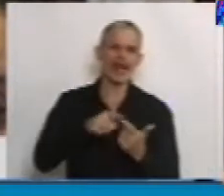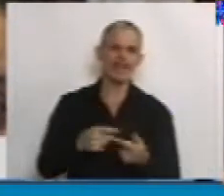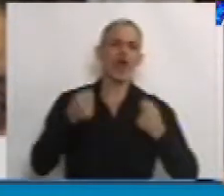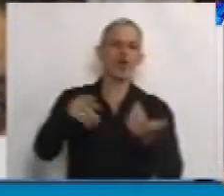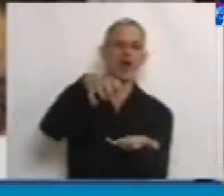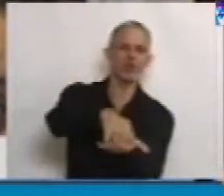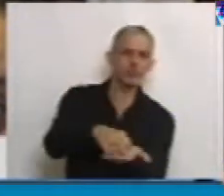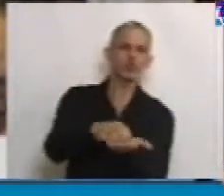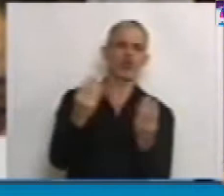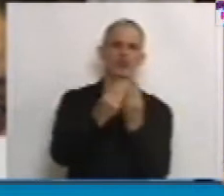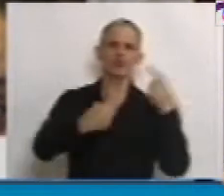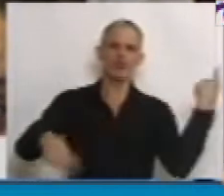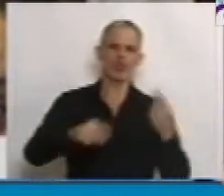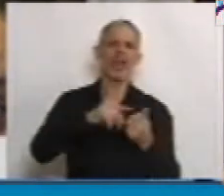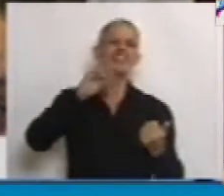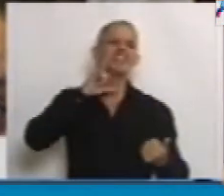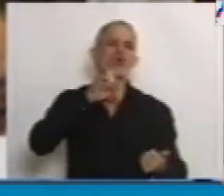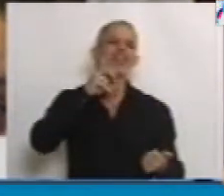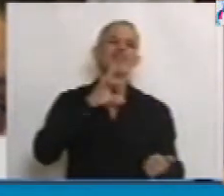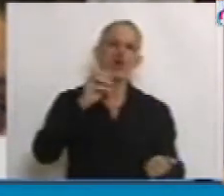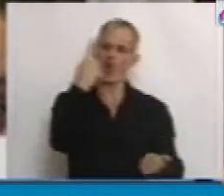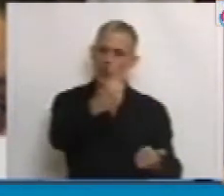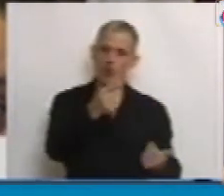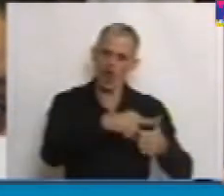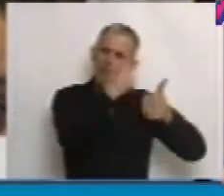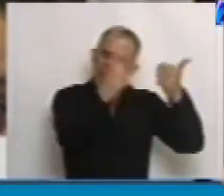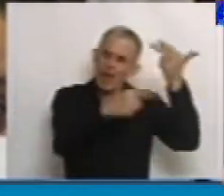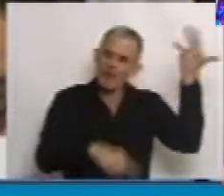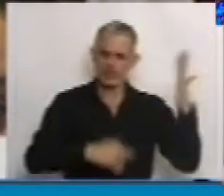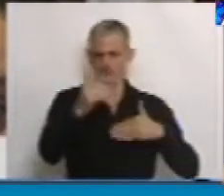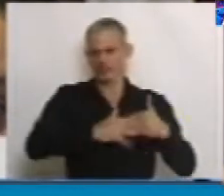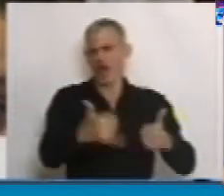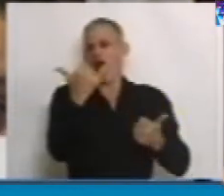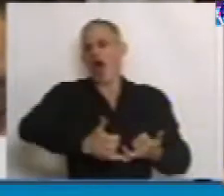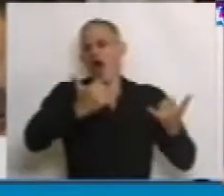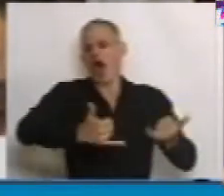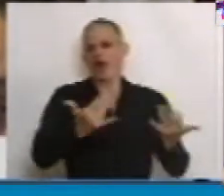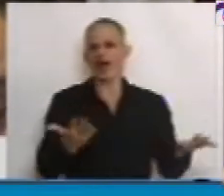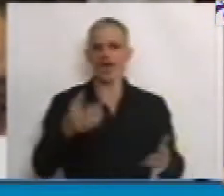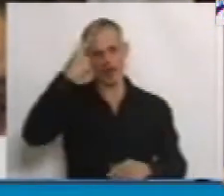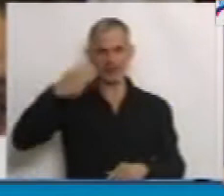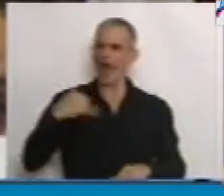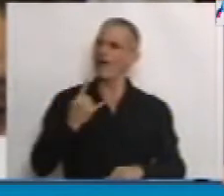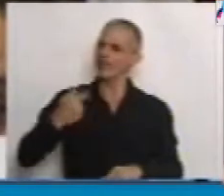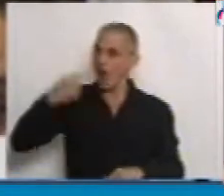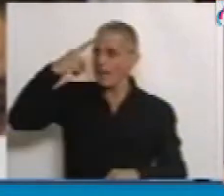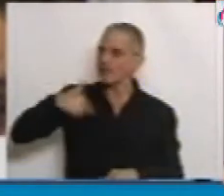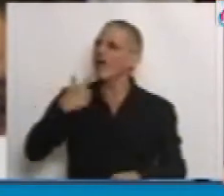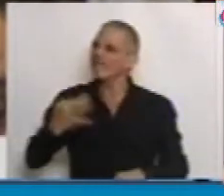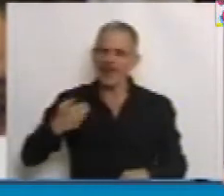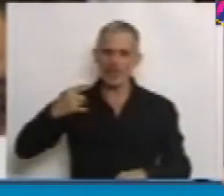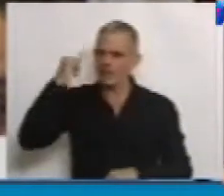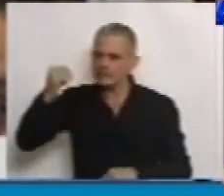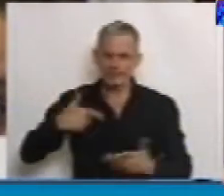aprovechamiento multipropósito Chiguido 1 y otras obras no existieran. Se creen sus propias mentiras y se las hacen creer al